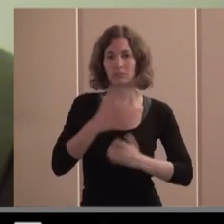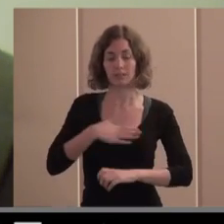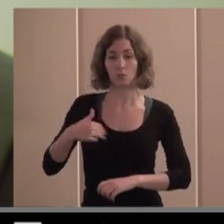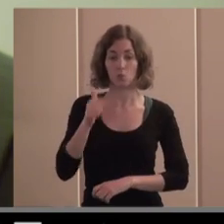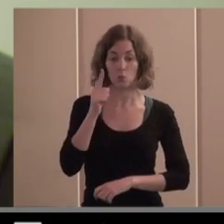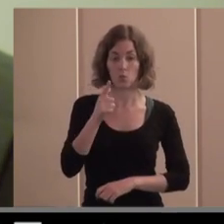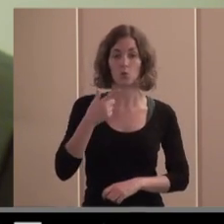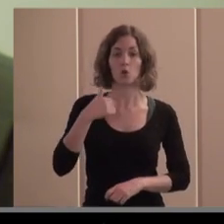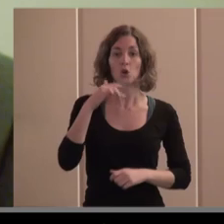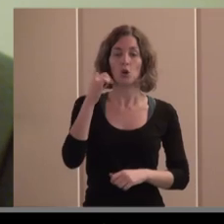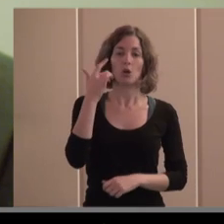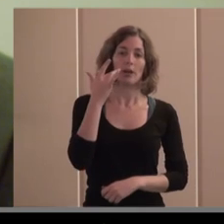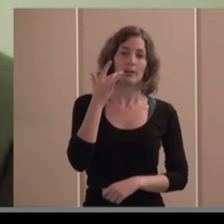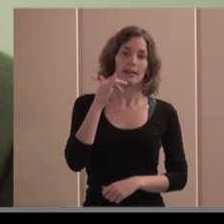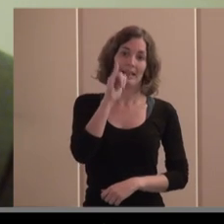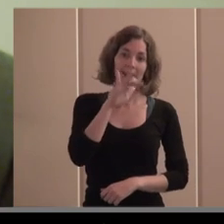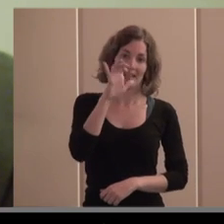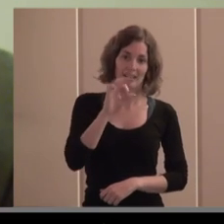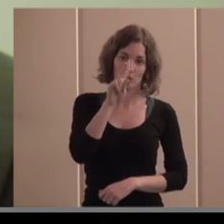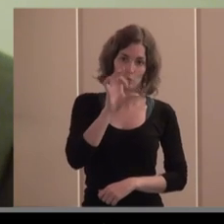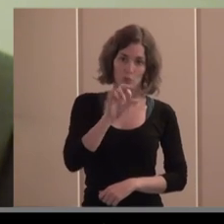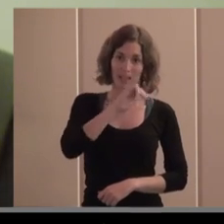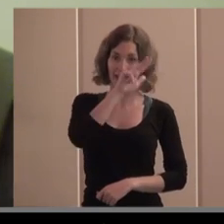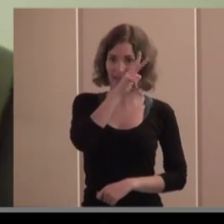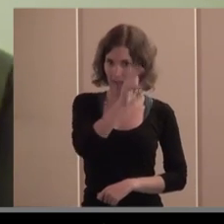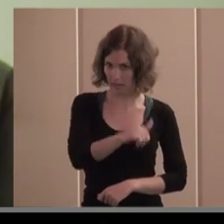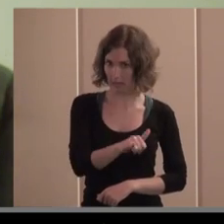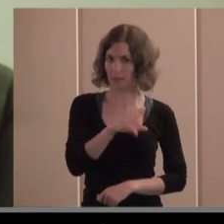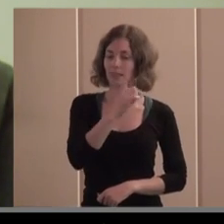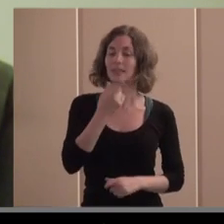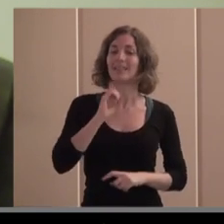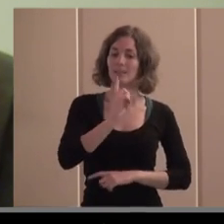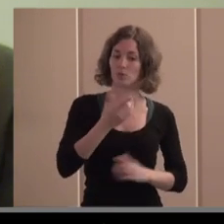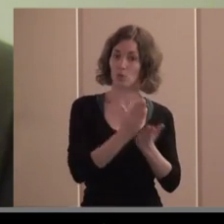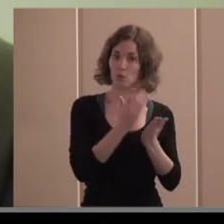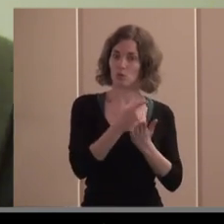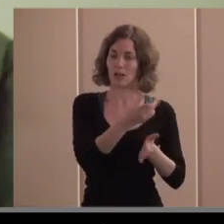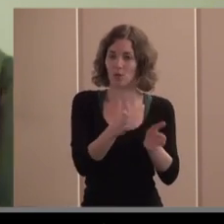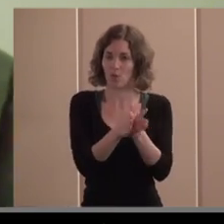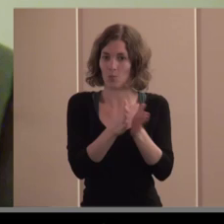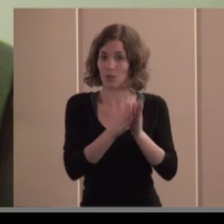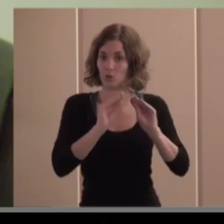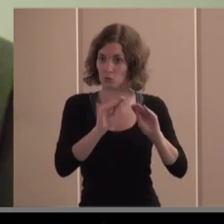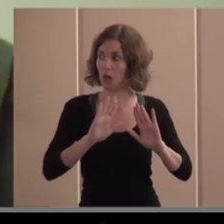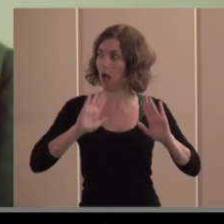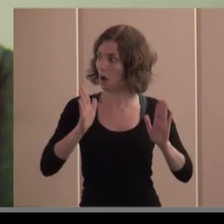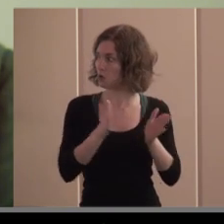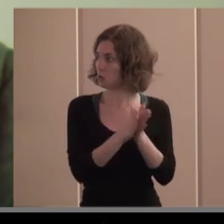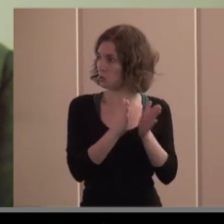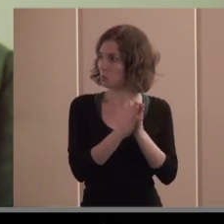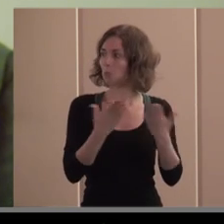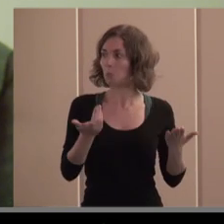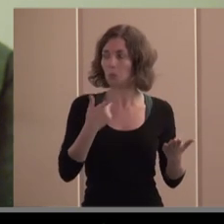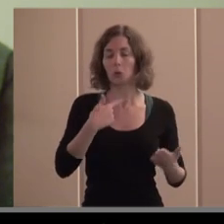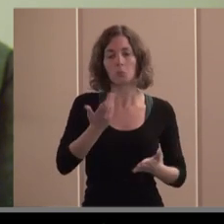de equipo de dirección de Jesús Hernández el director del curso a pesar de lo cual acepta sus invitaciones para participar en los